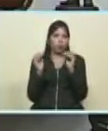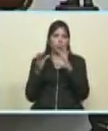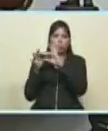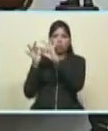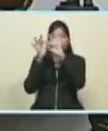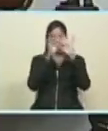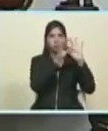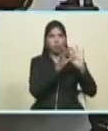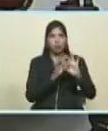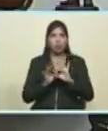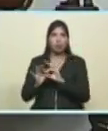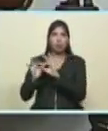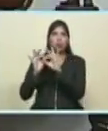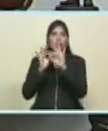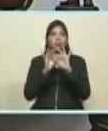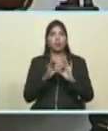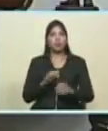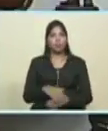lo que ha sido